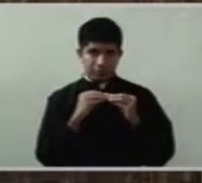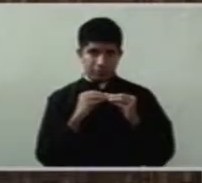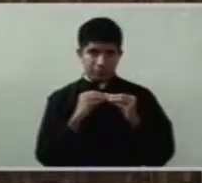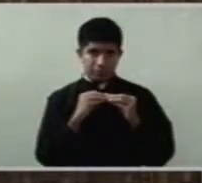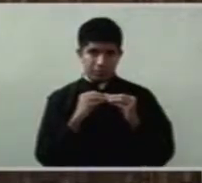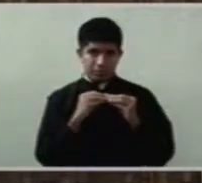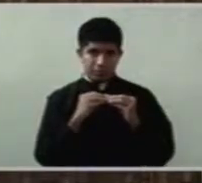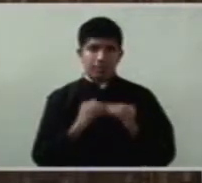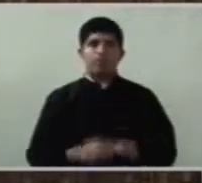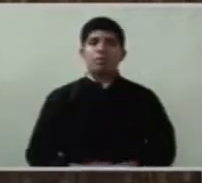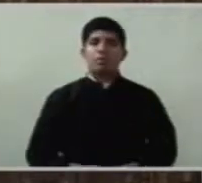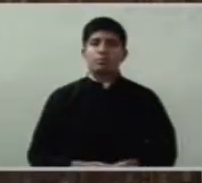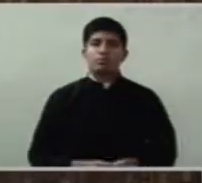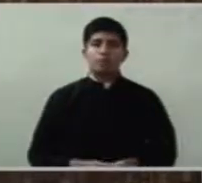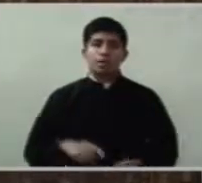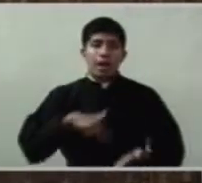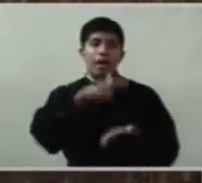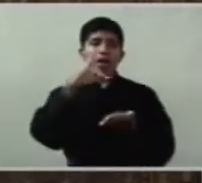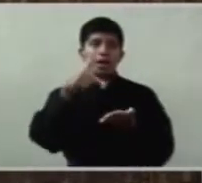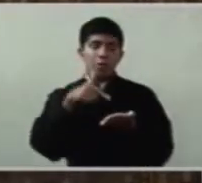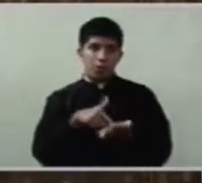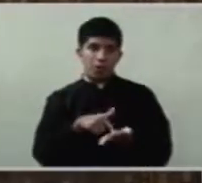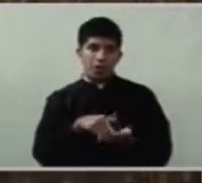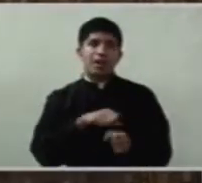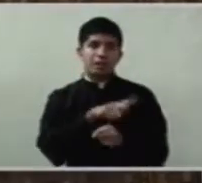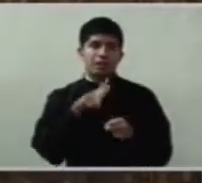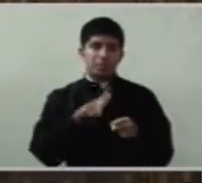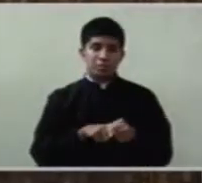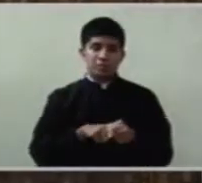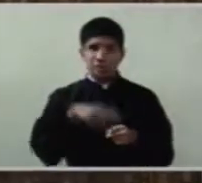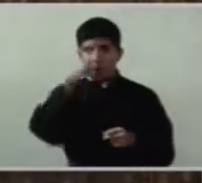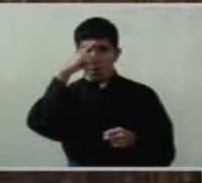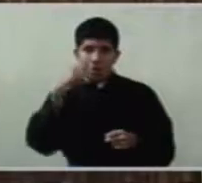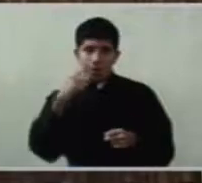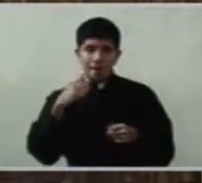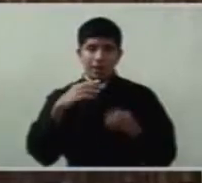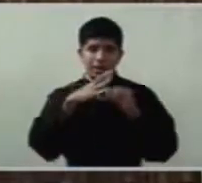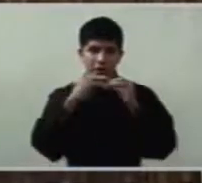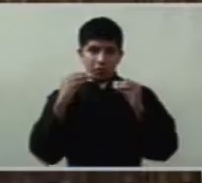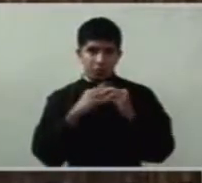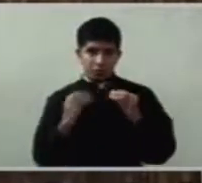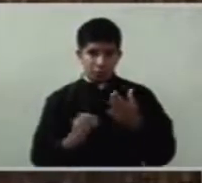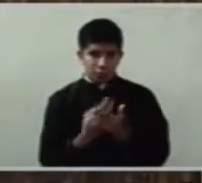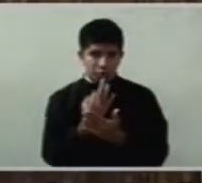propicio para que estos frutos se den en Palestina.